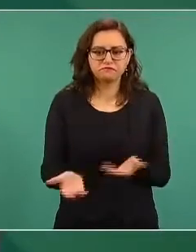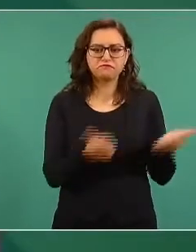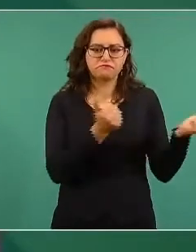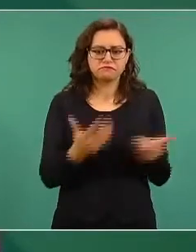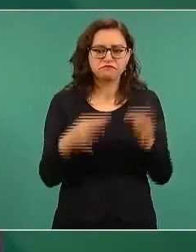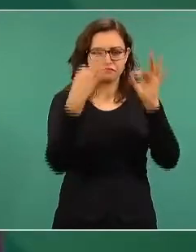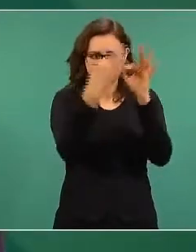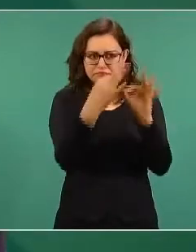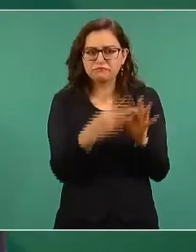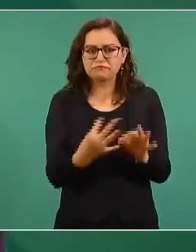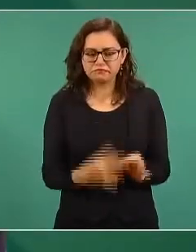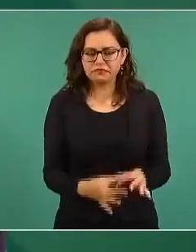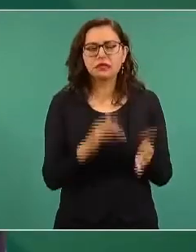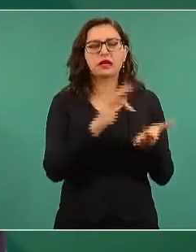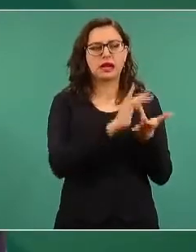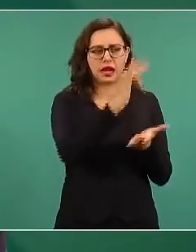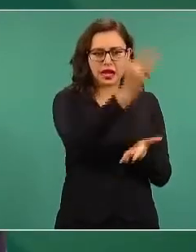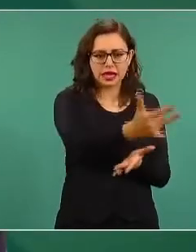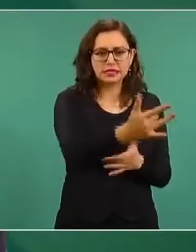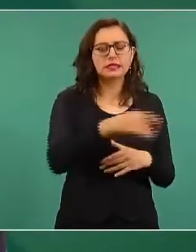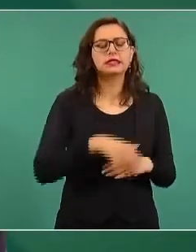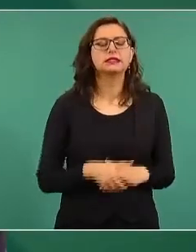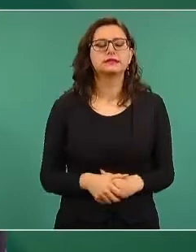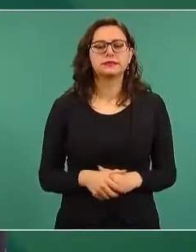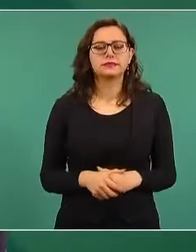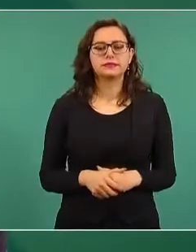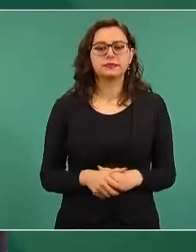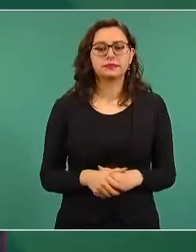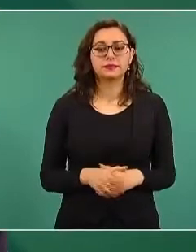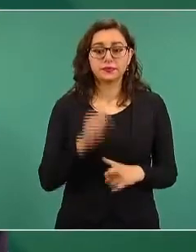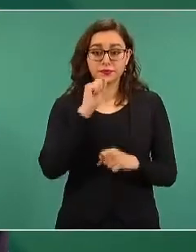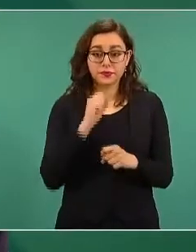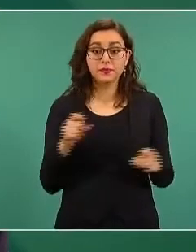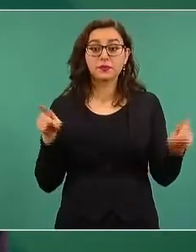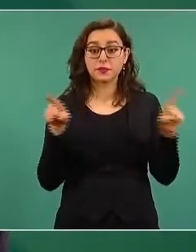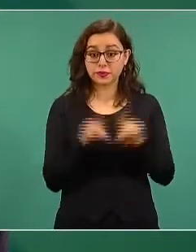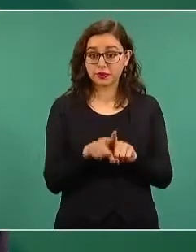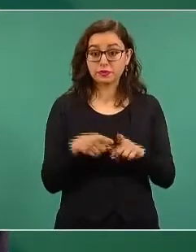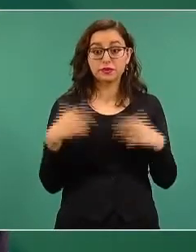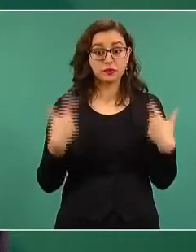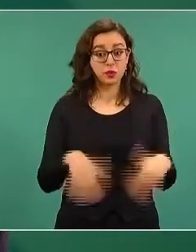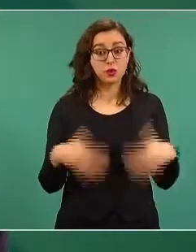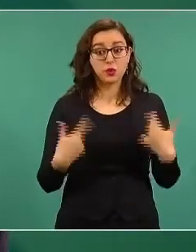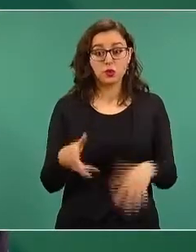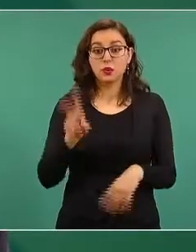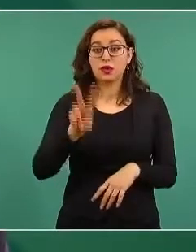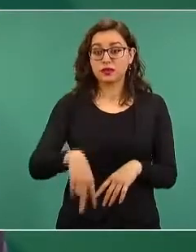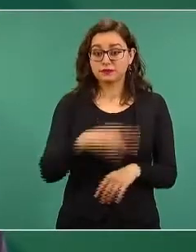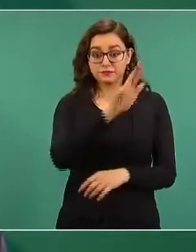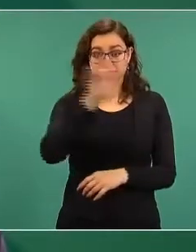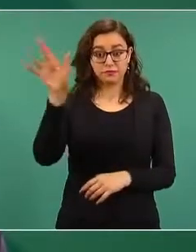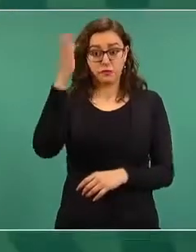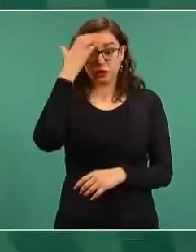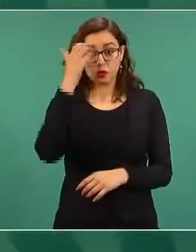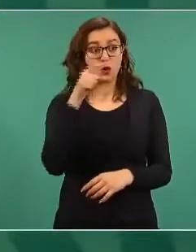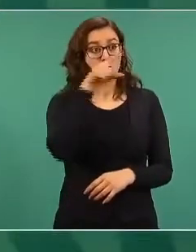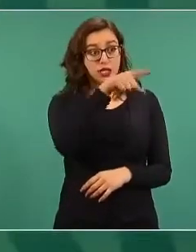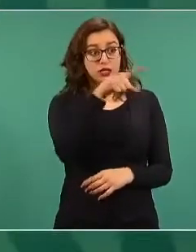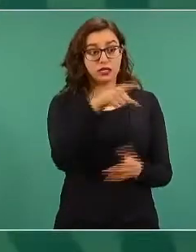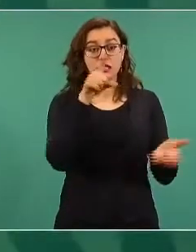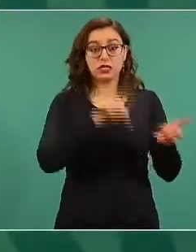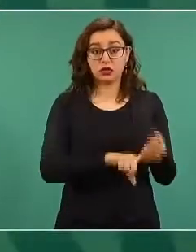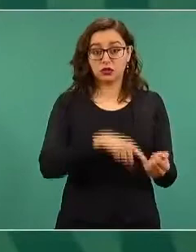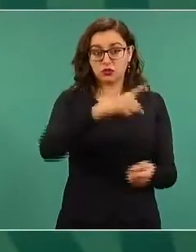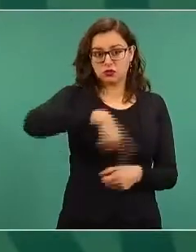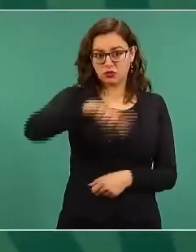hacerle un reconocimiento a los científicos que crearon